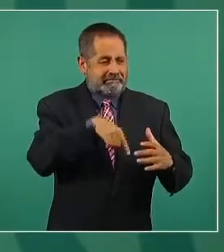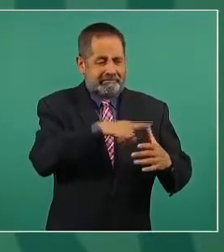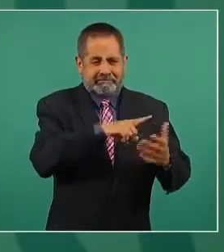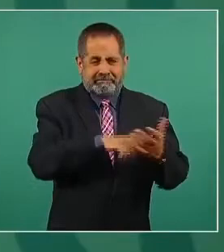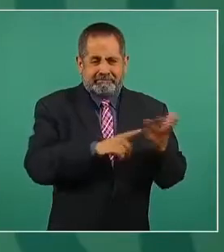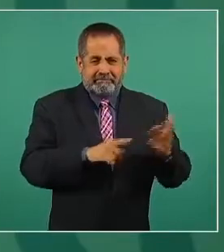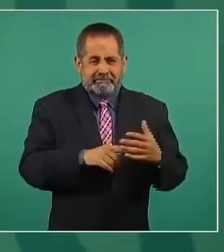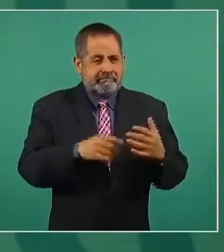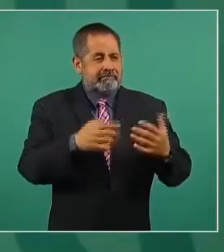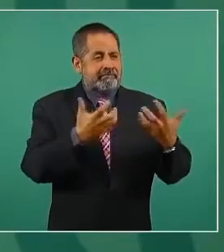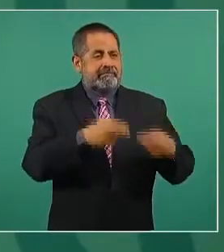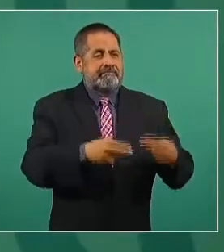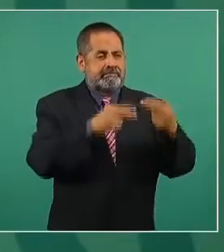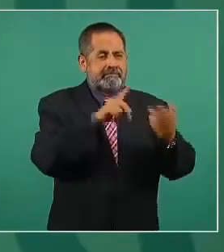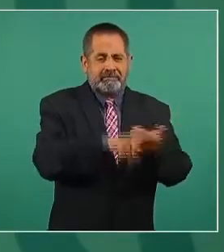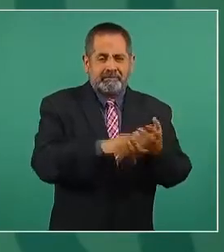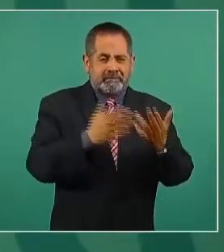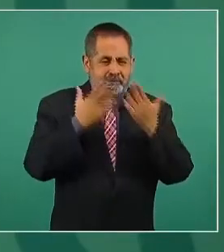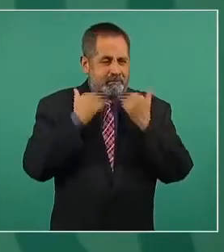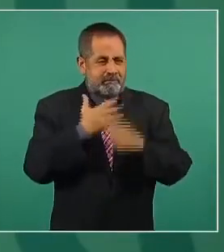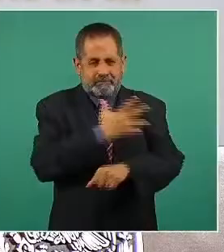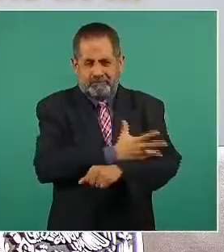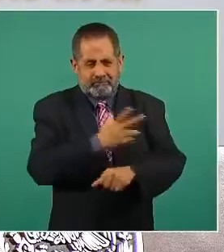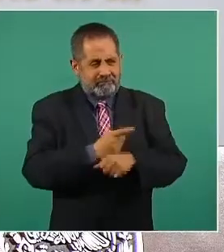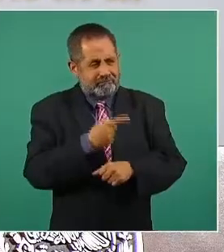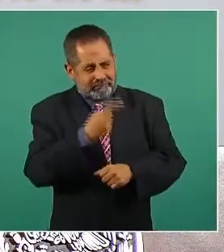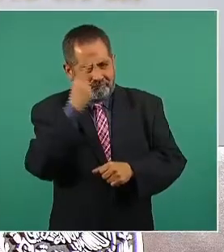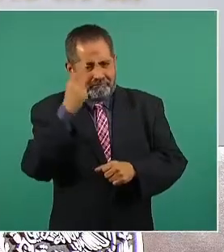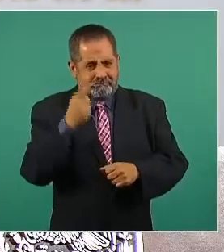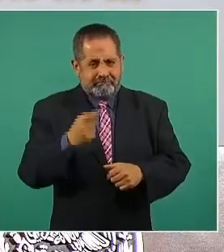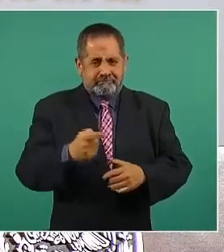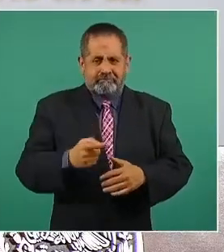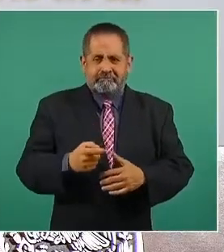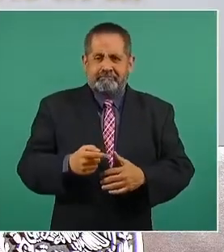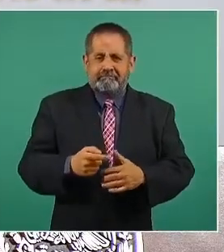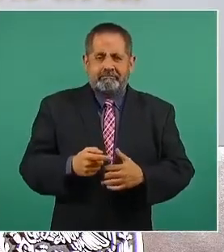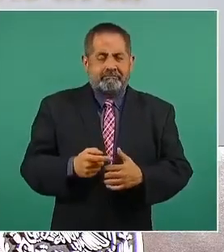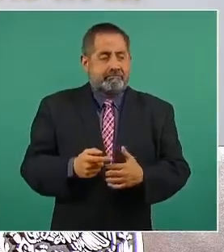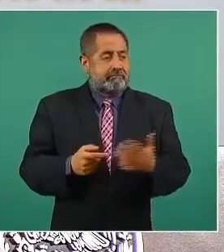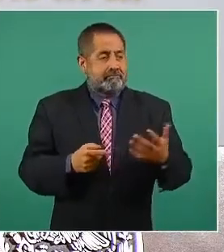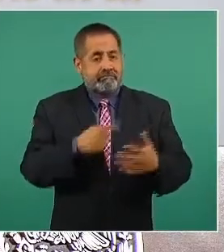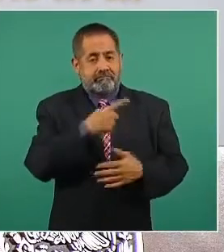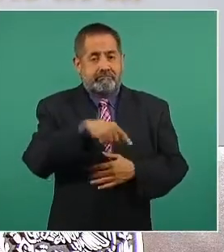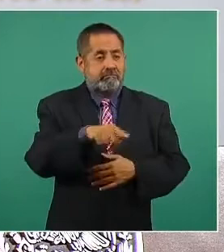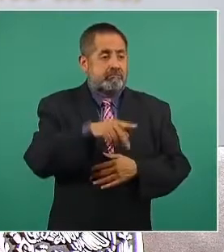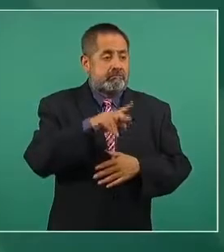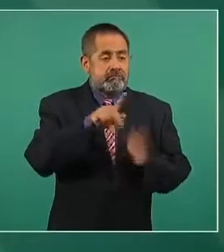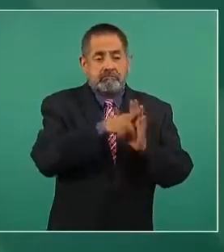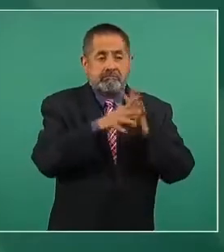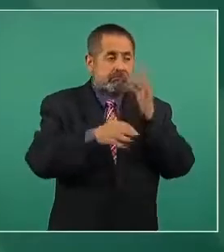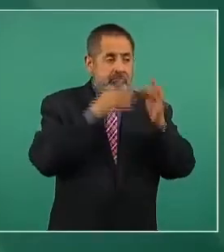a empresarios deshonestos, a medios